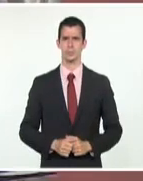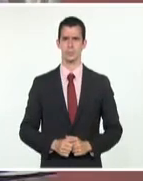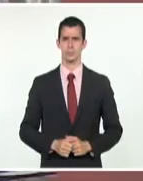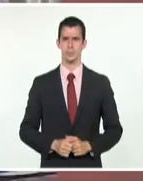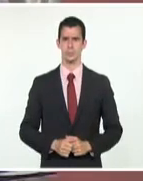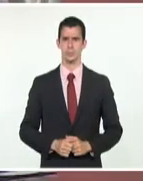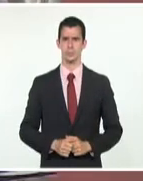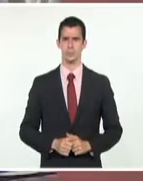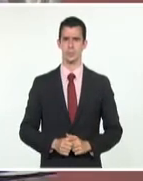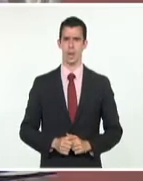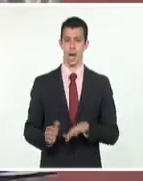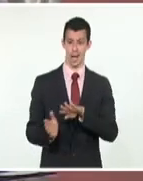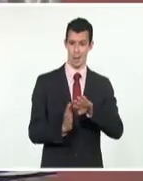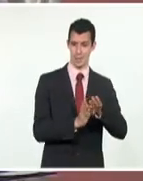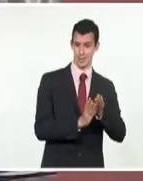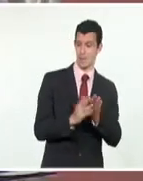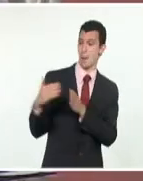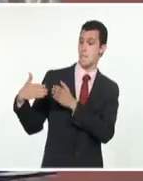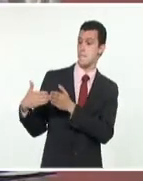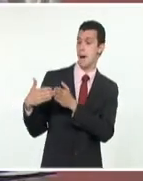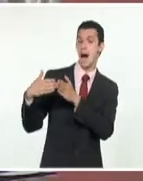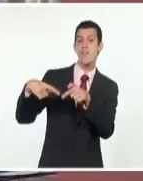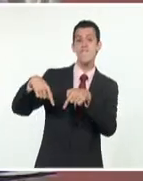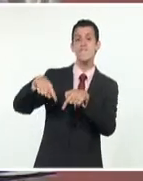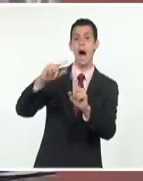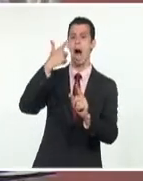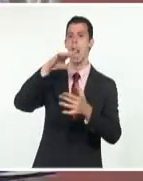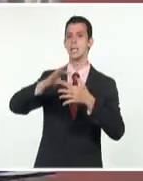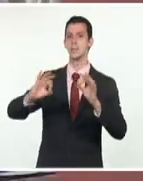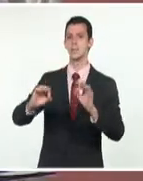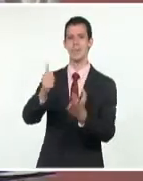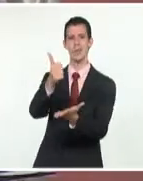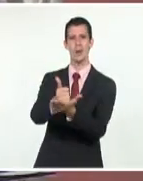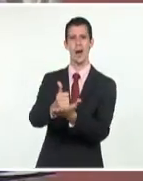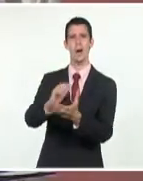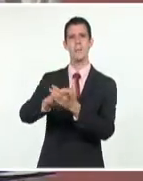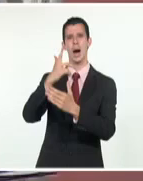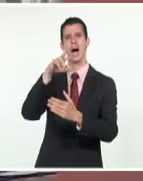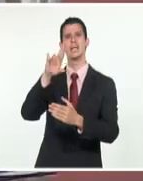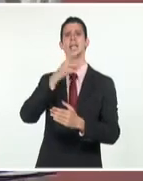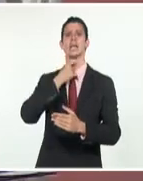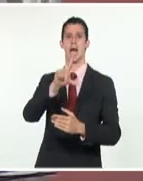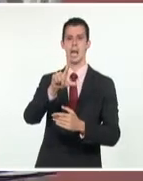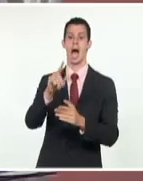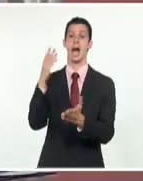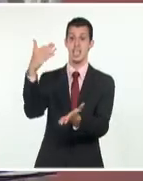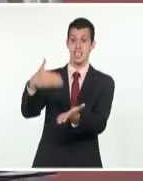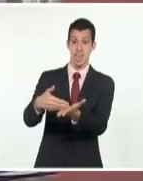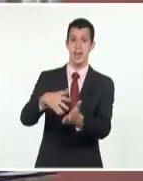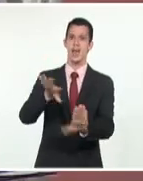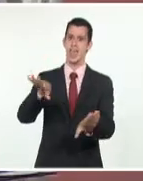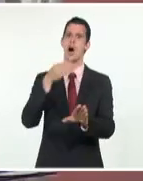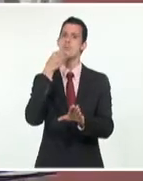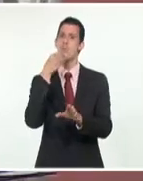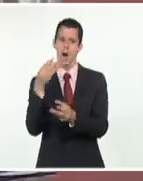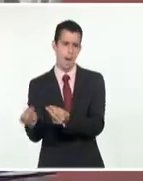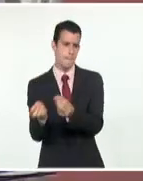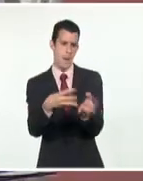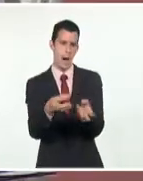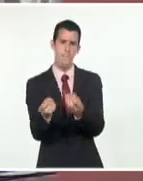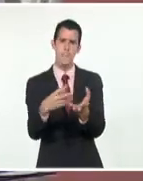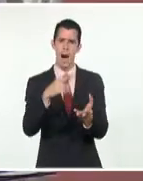ya también rumbo a Mariel, que debe llegar mañana en horas de la tarde, se debe ir normalizando esta situación en lo que